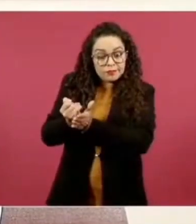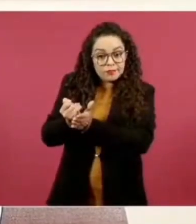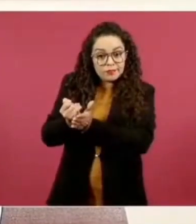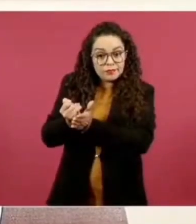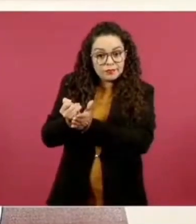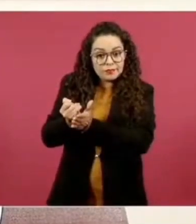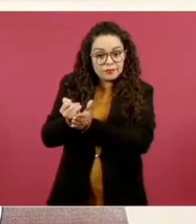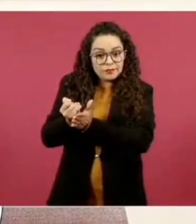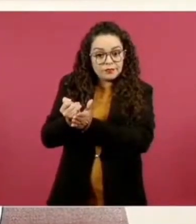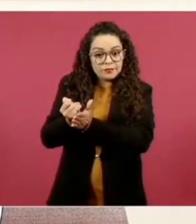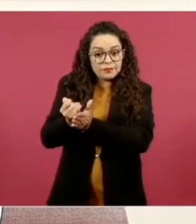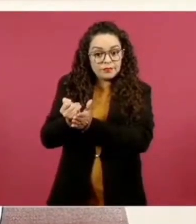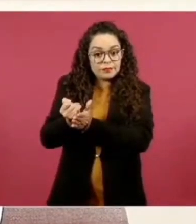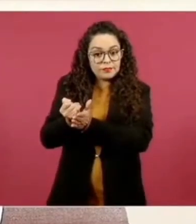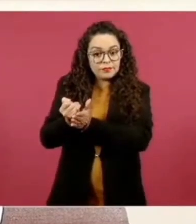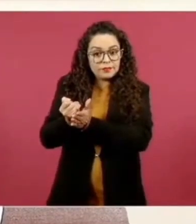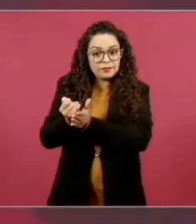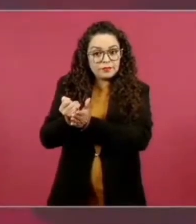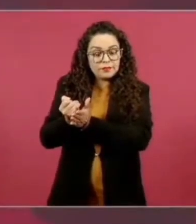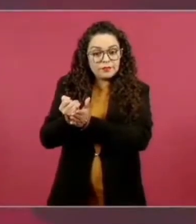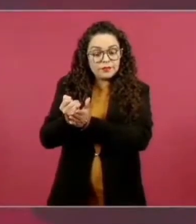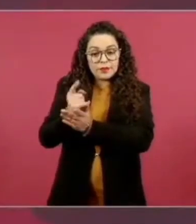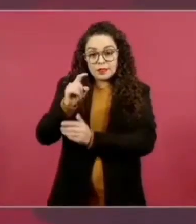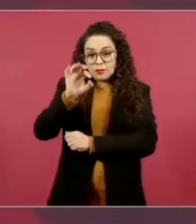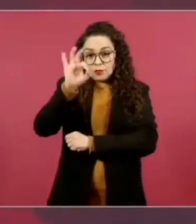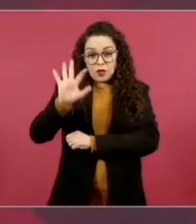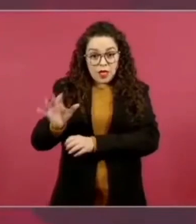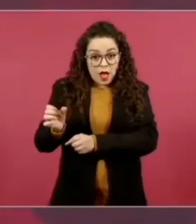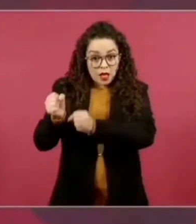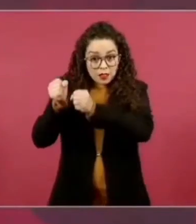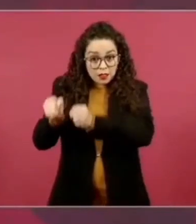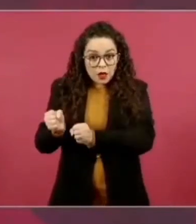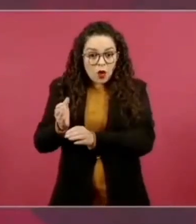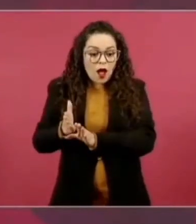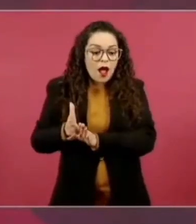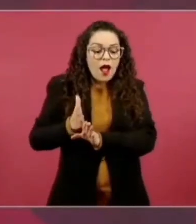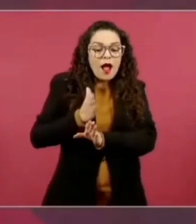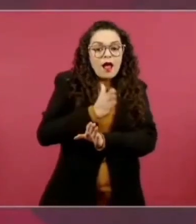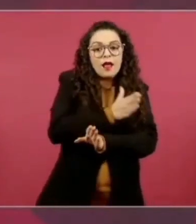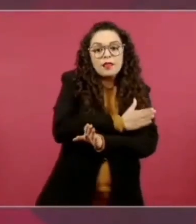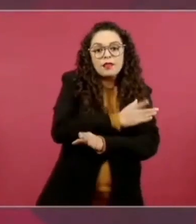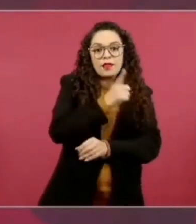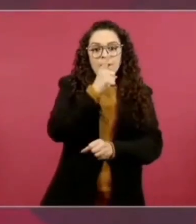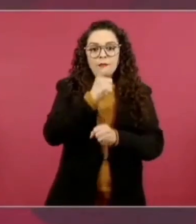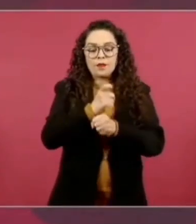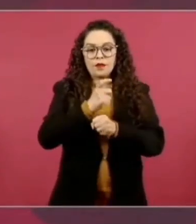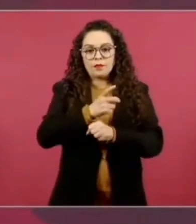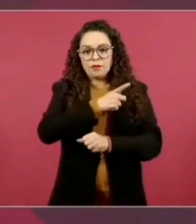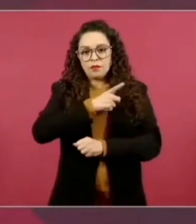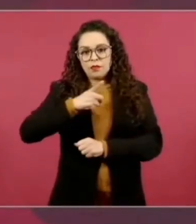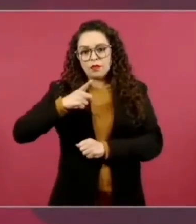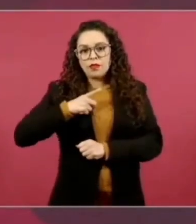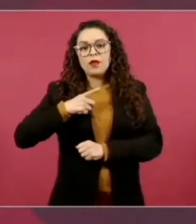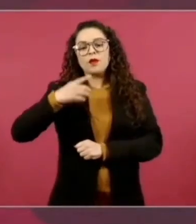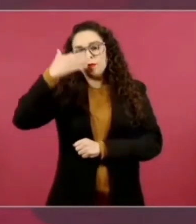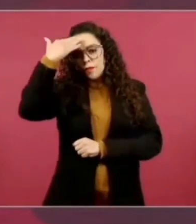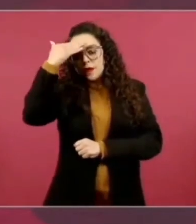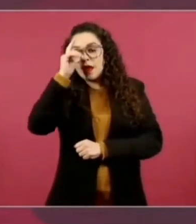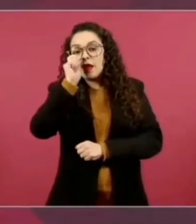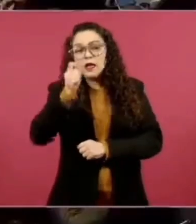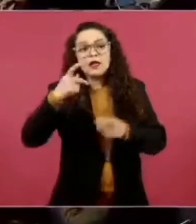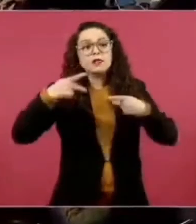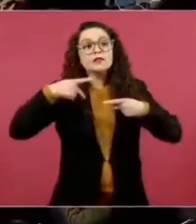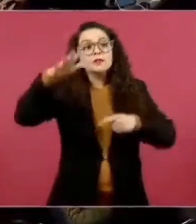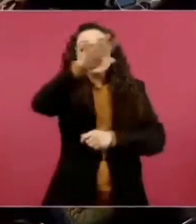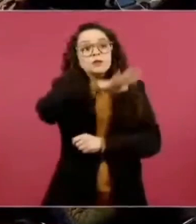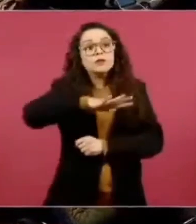de que se resuelva en definitiva, que conozcan la opinión de la gente. Presidente, que se conozca